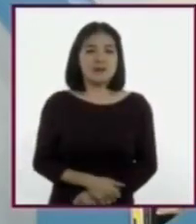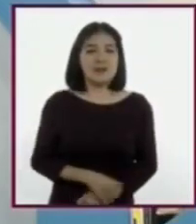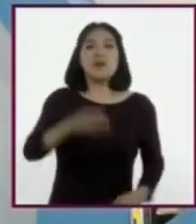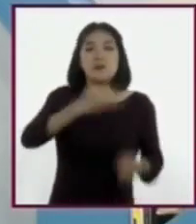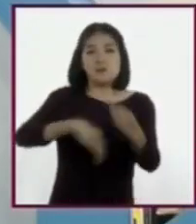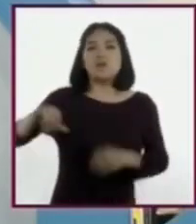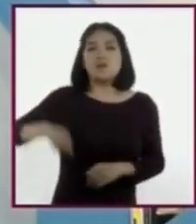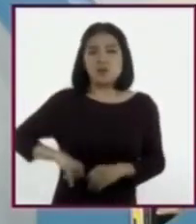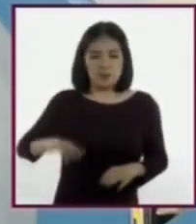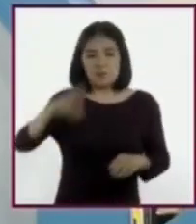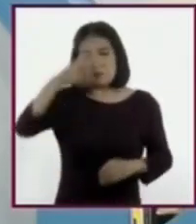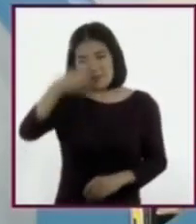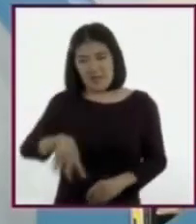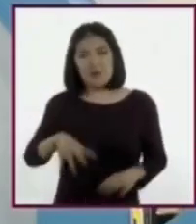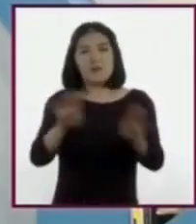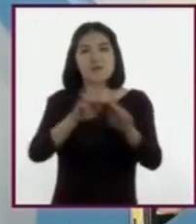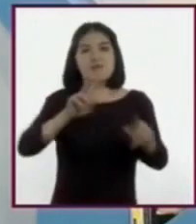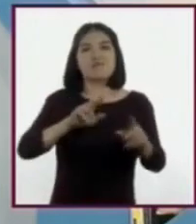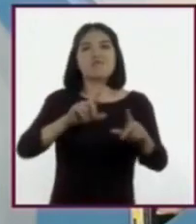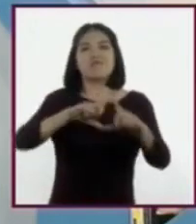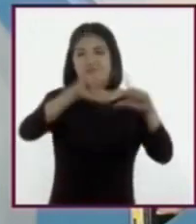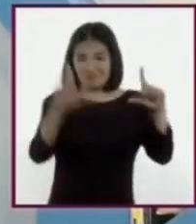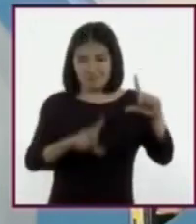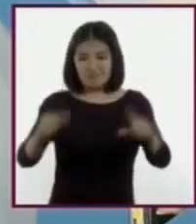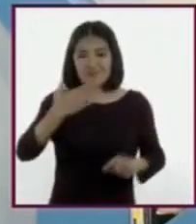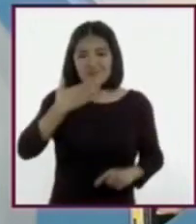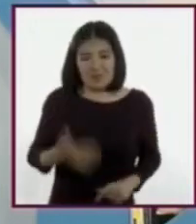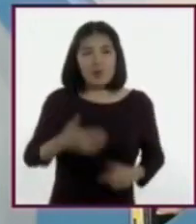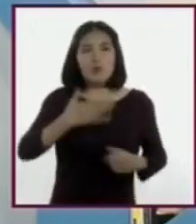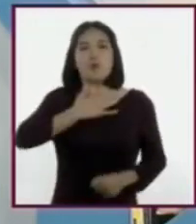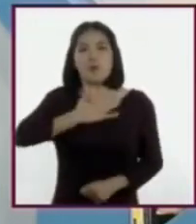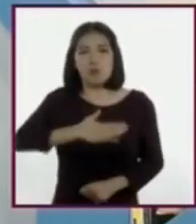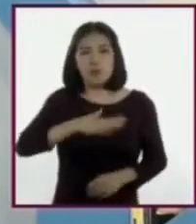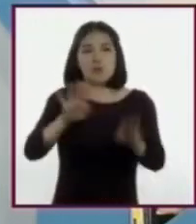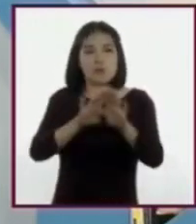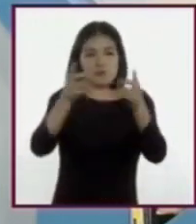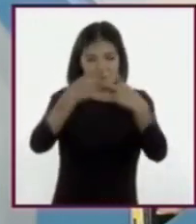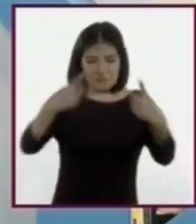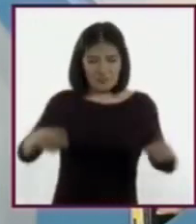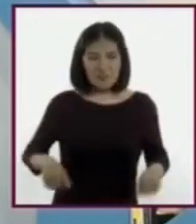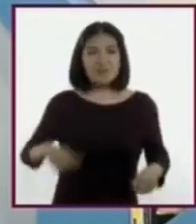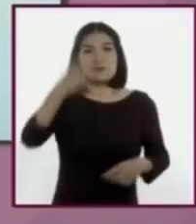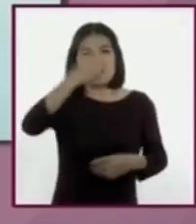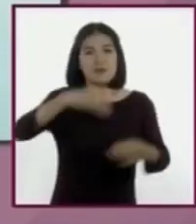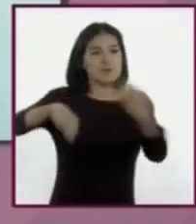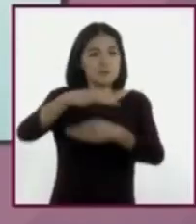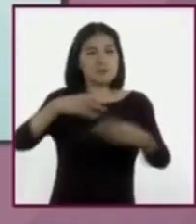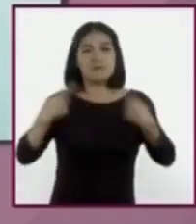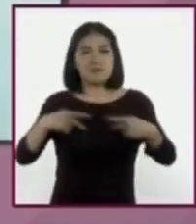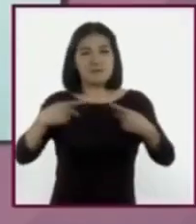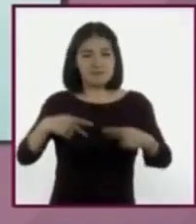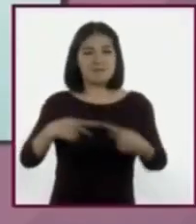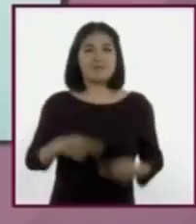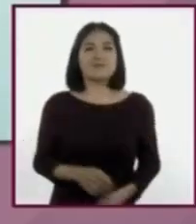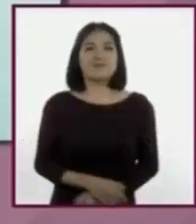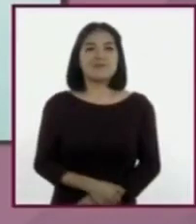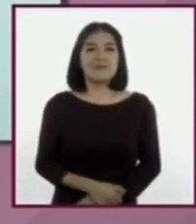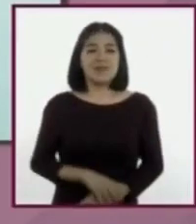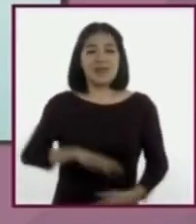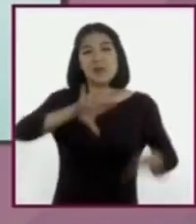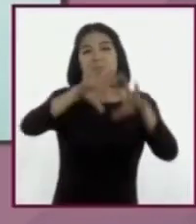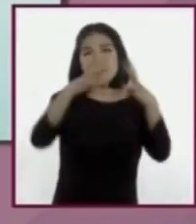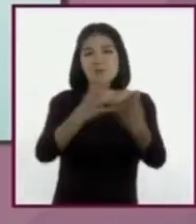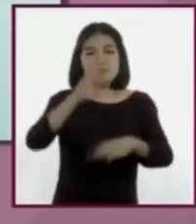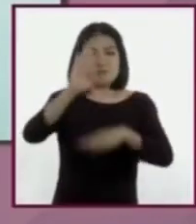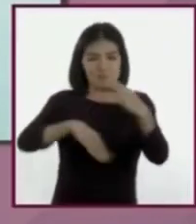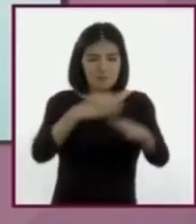que México sea un mejor país, justo y abierto al desarrollo integral de todas las personas. Que haya un mundo mejor para